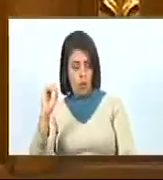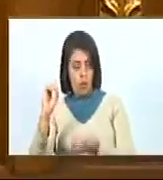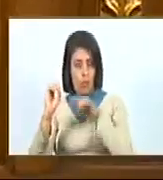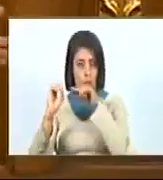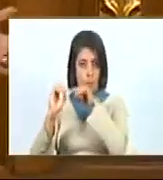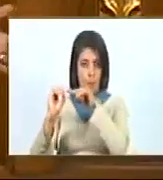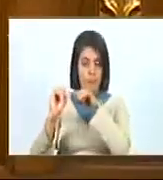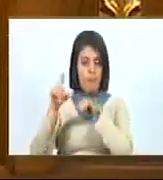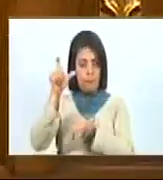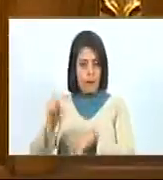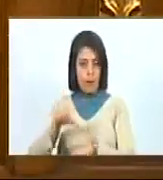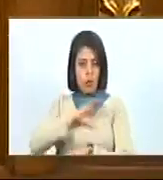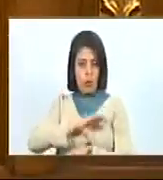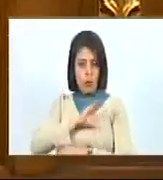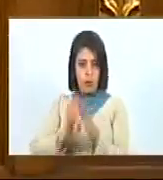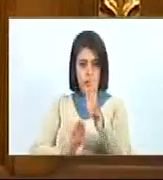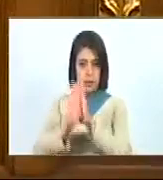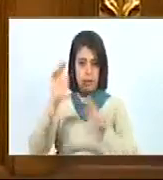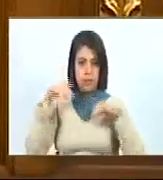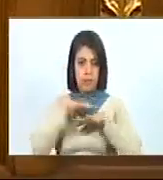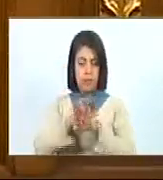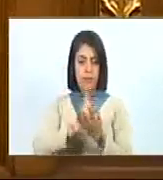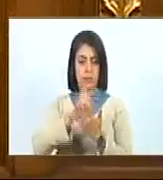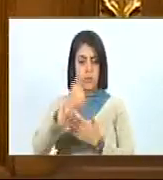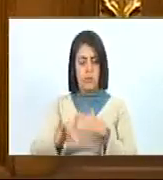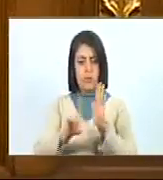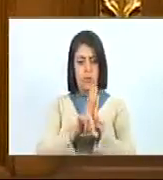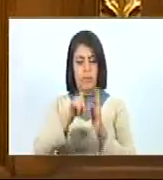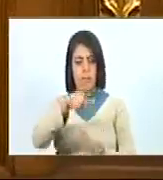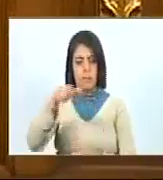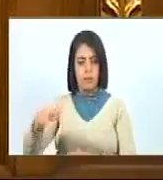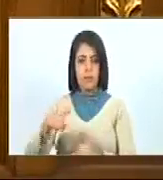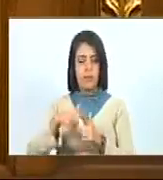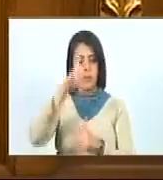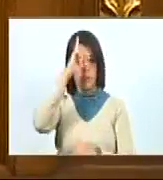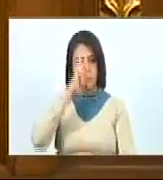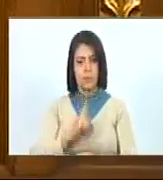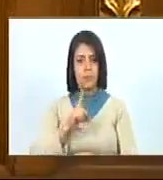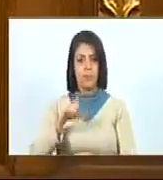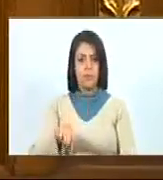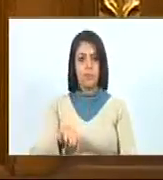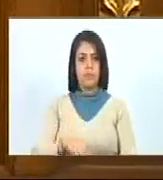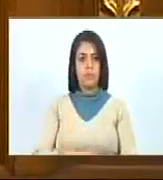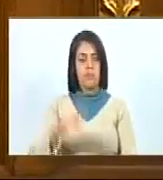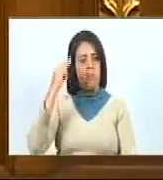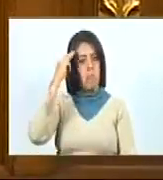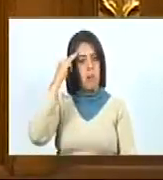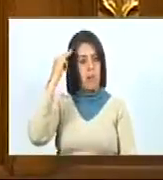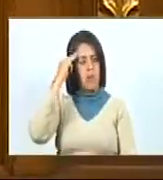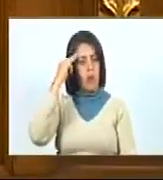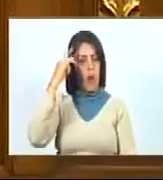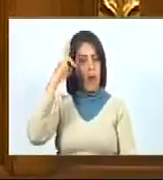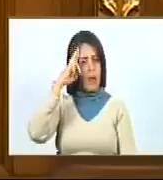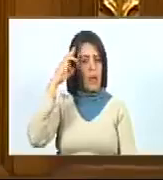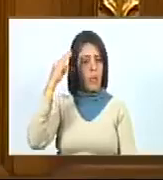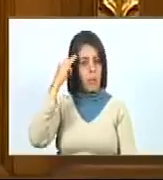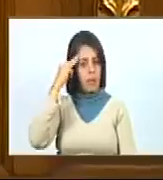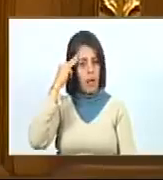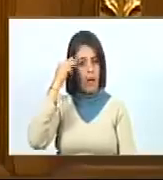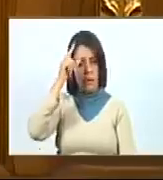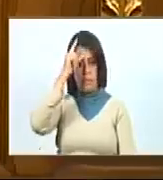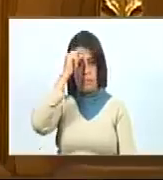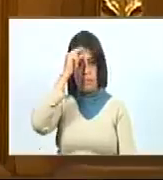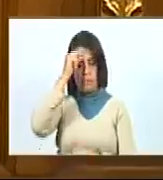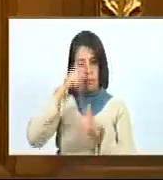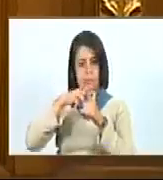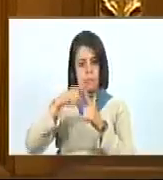entre la Comisión de Desarrollo Social Integral, el proyecto de ley para las personas con discapacidad mental, intelectual, mental,